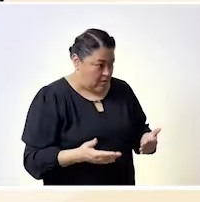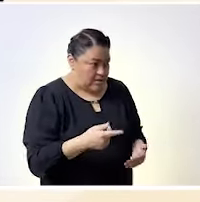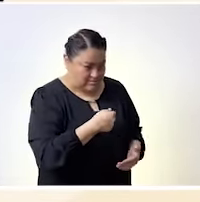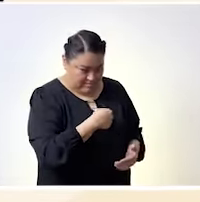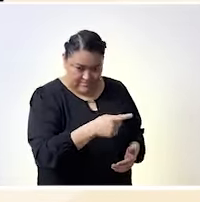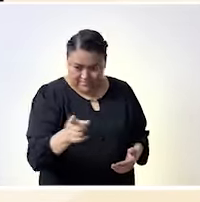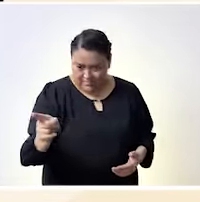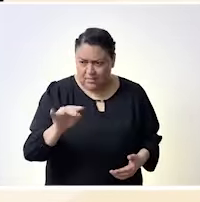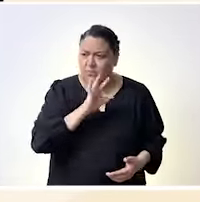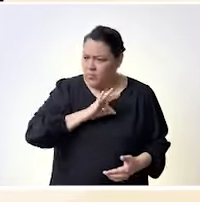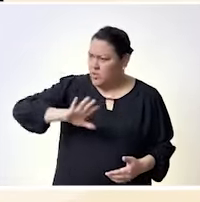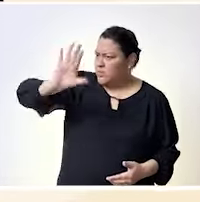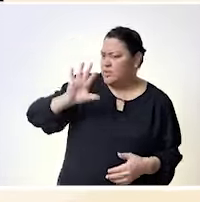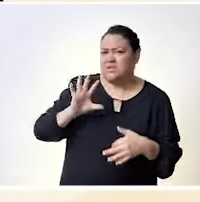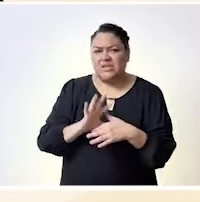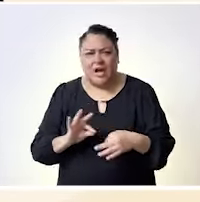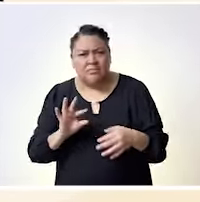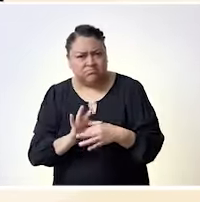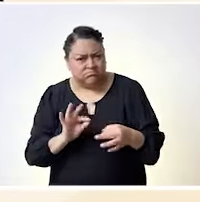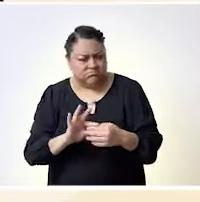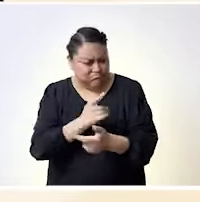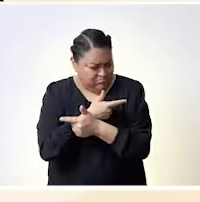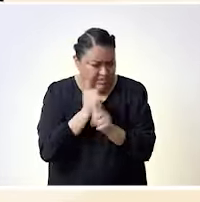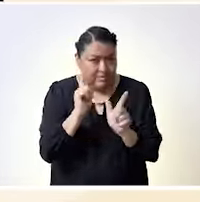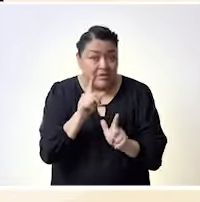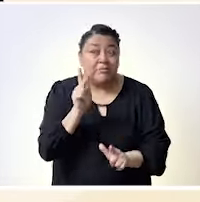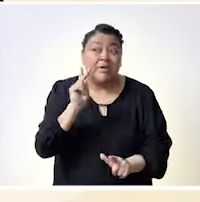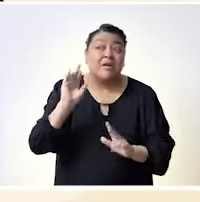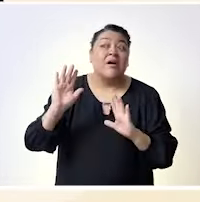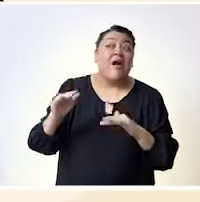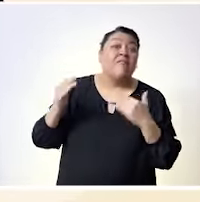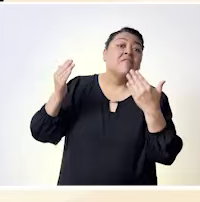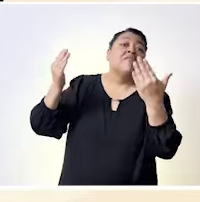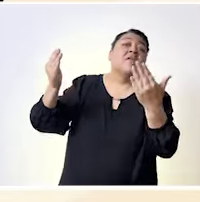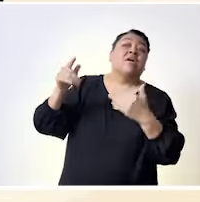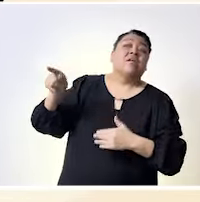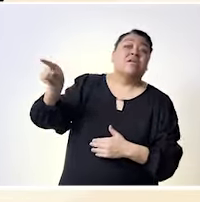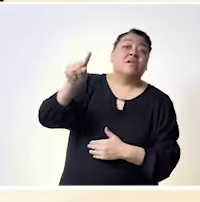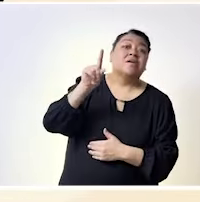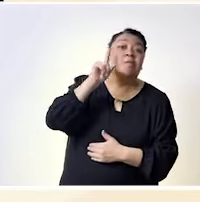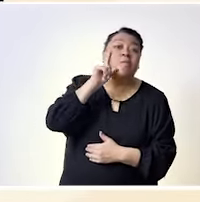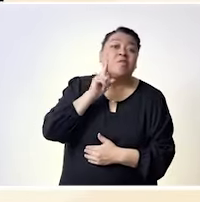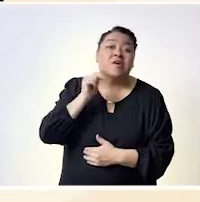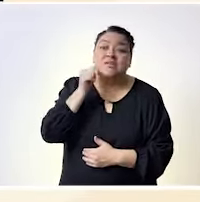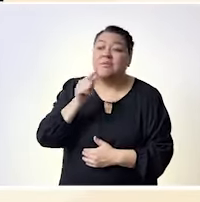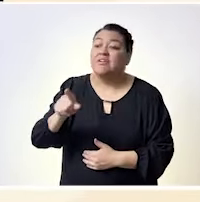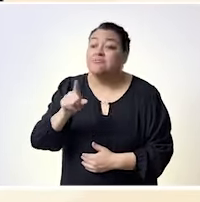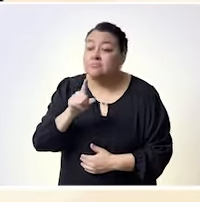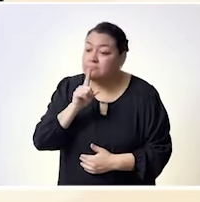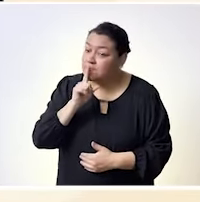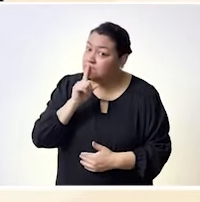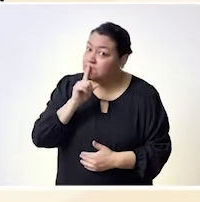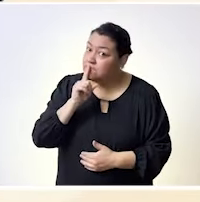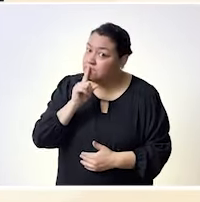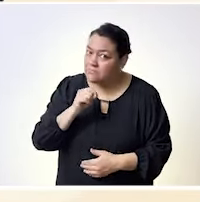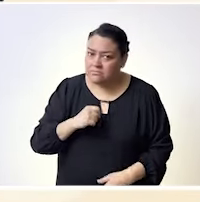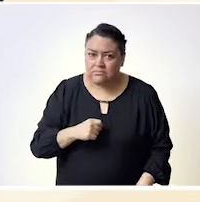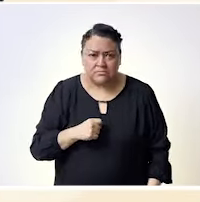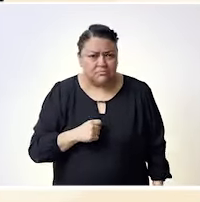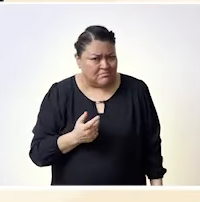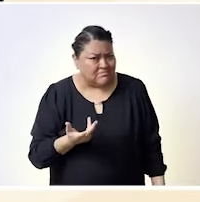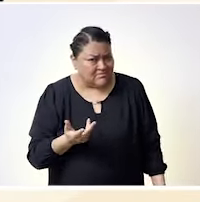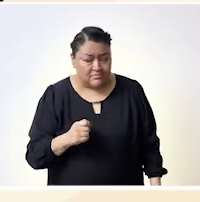estar y tener limpia una casa que bueno que ni la mía limpio le voy a andar limpiando al varón ¿no? por decir una cosa pero